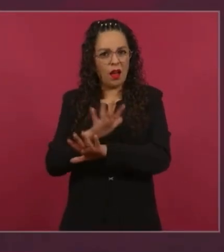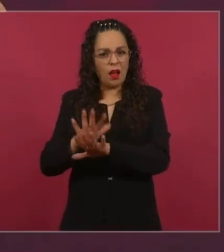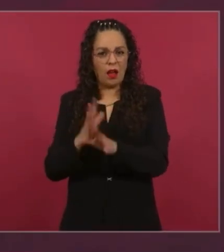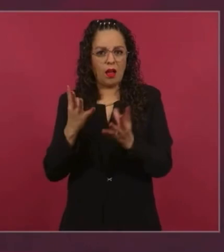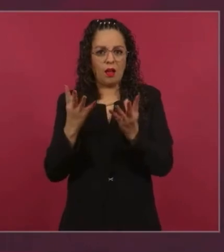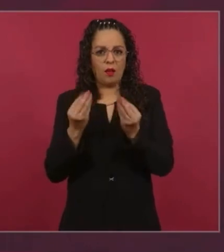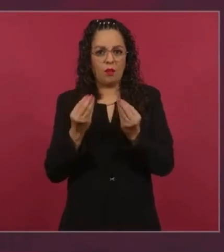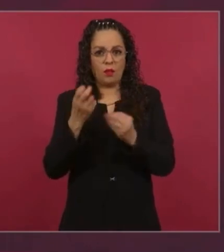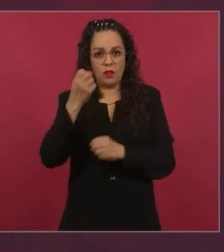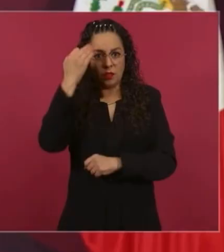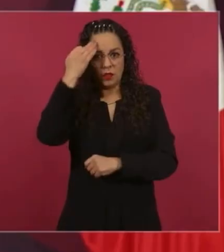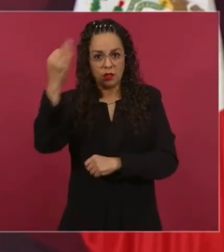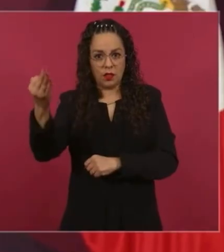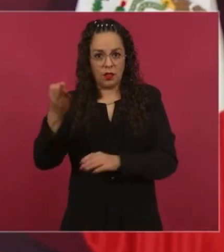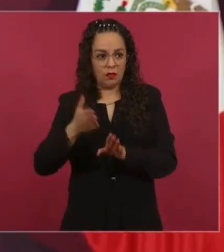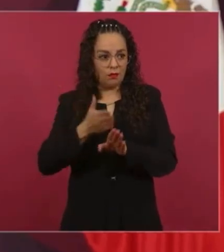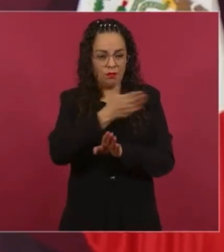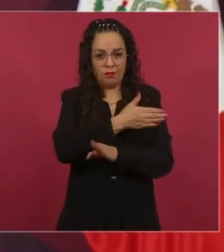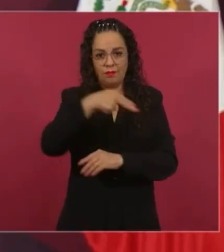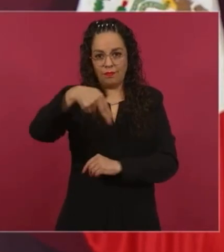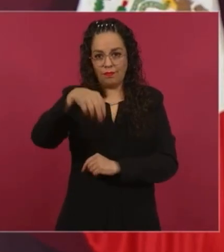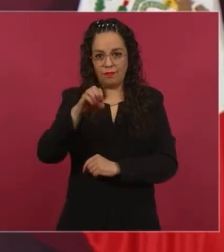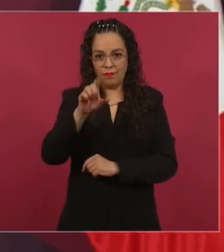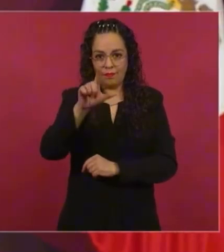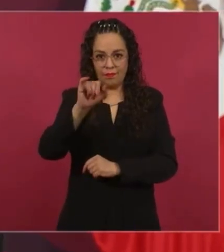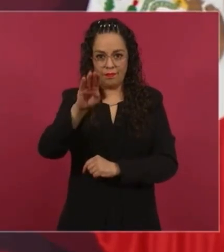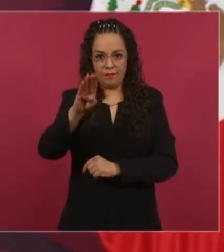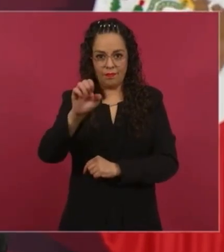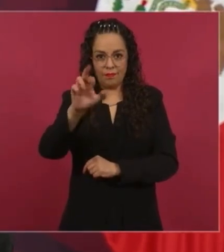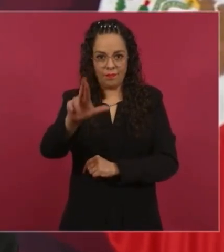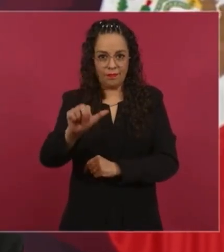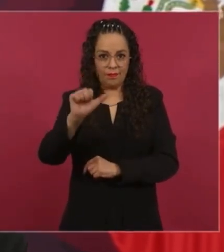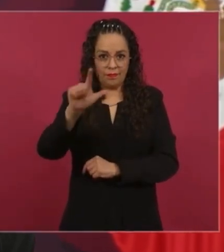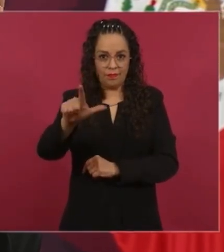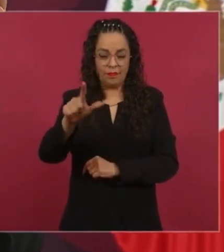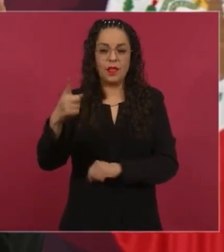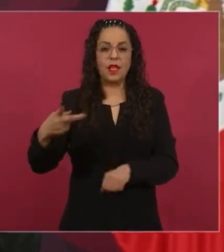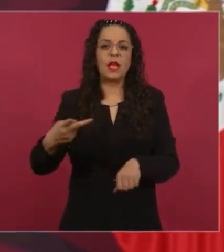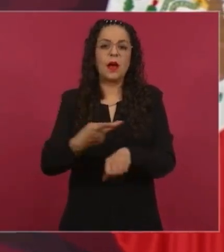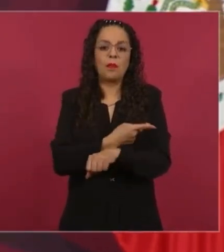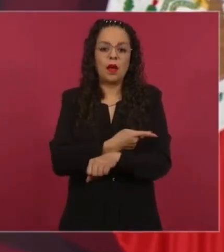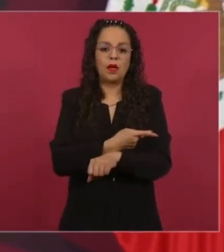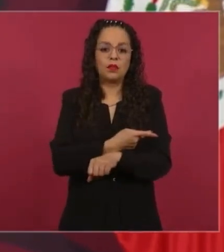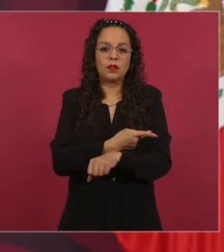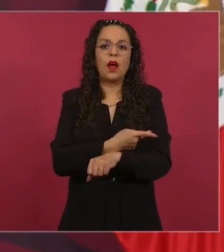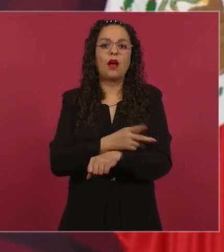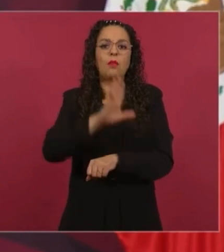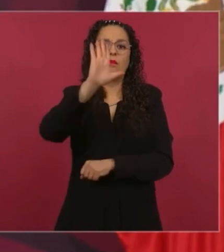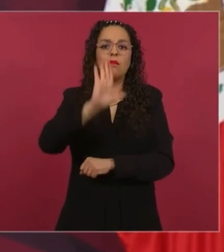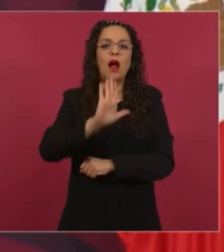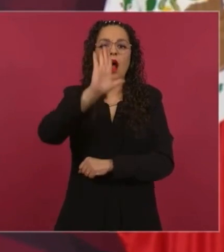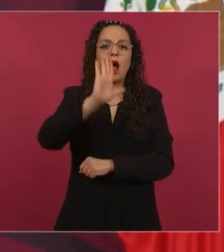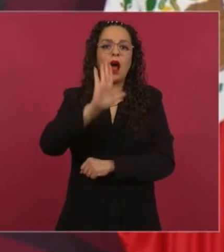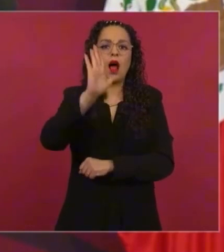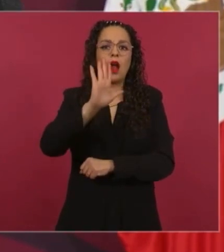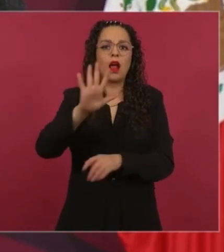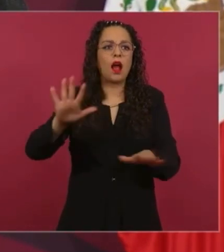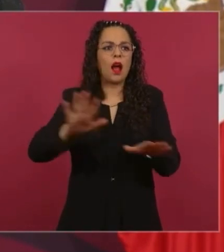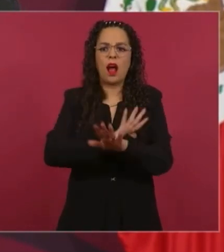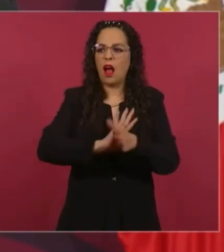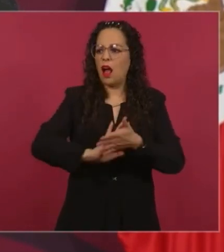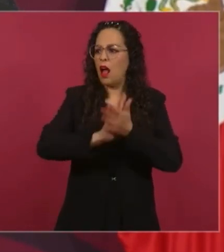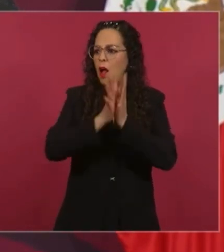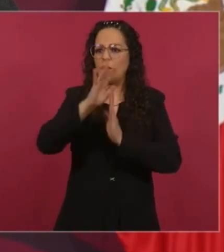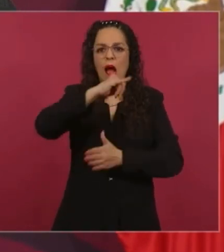se crearon como islas de crecimiento todo el sureste, desde